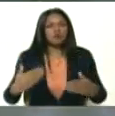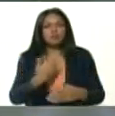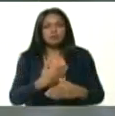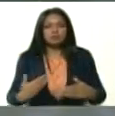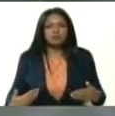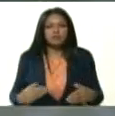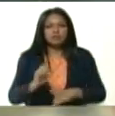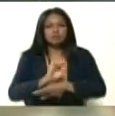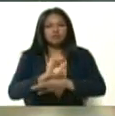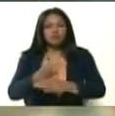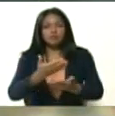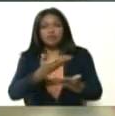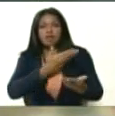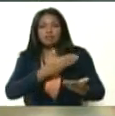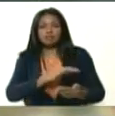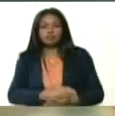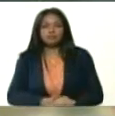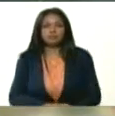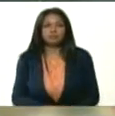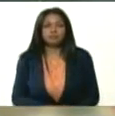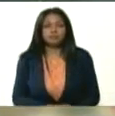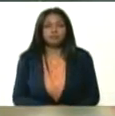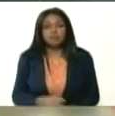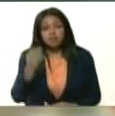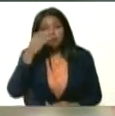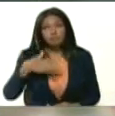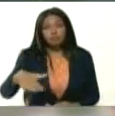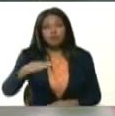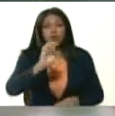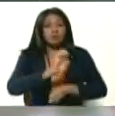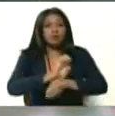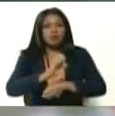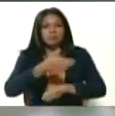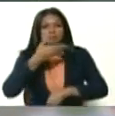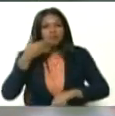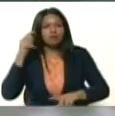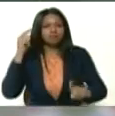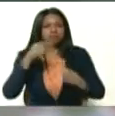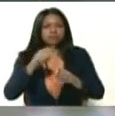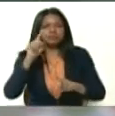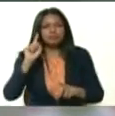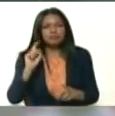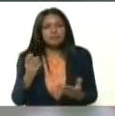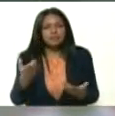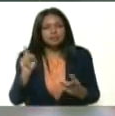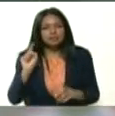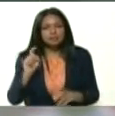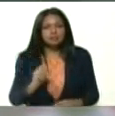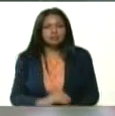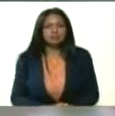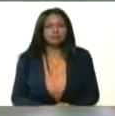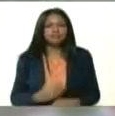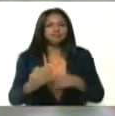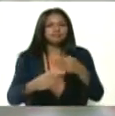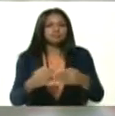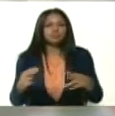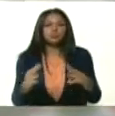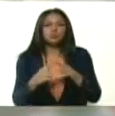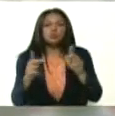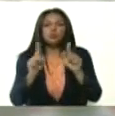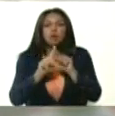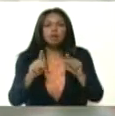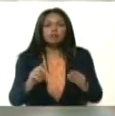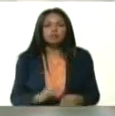Resistencia junto al pueblo. El pueblo ecuatoriano se merece un mejor destino. Más adelante podemos encontrar